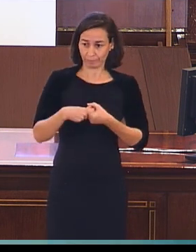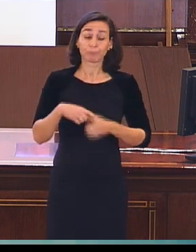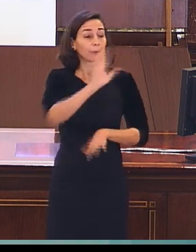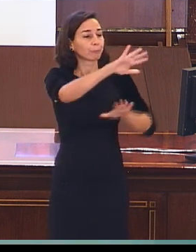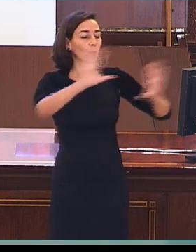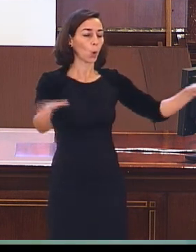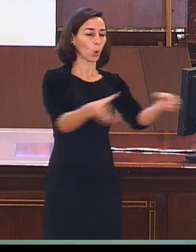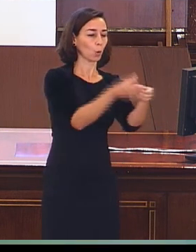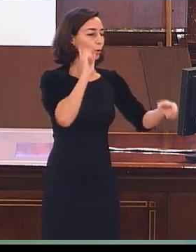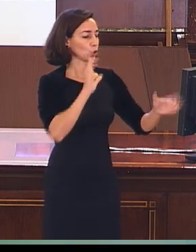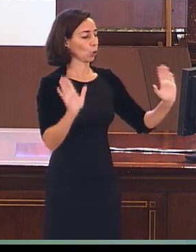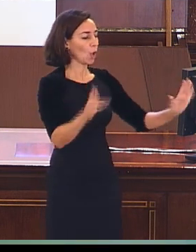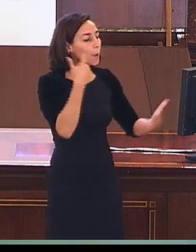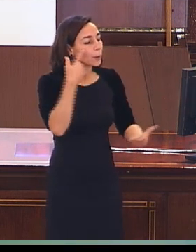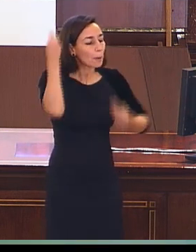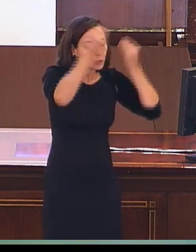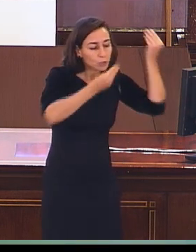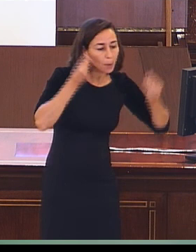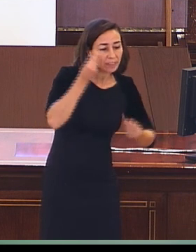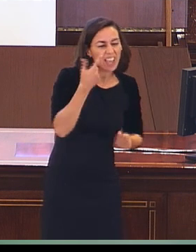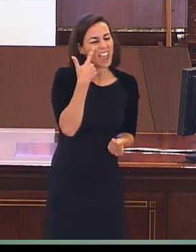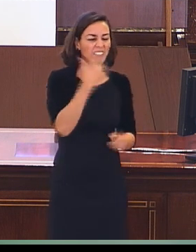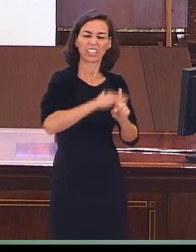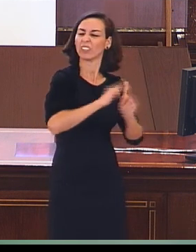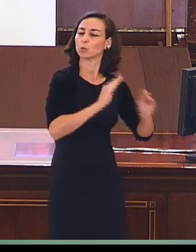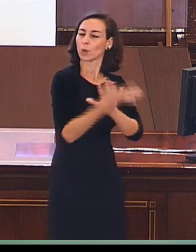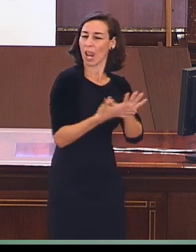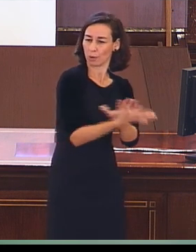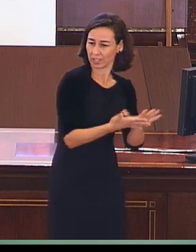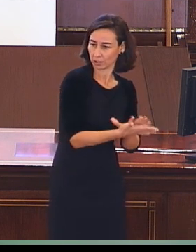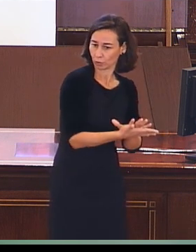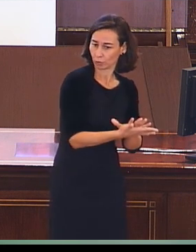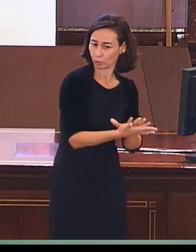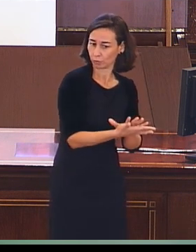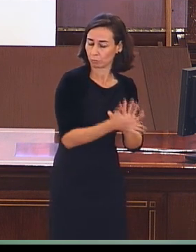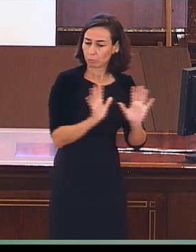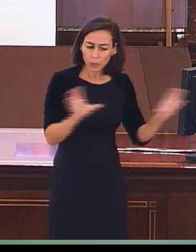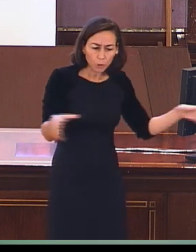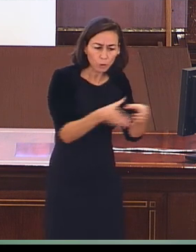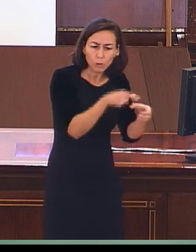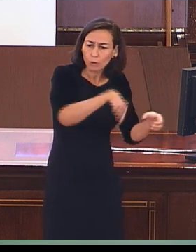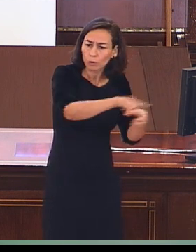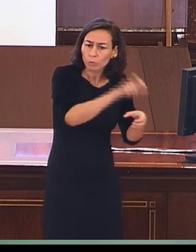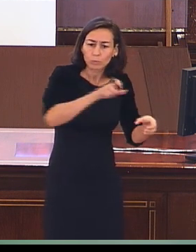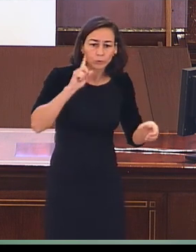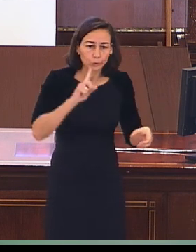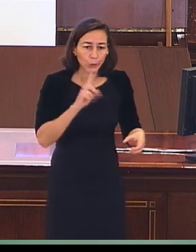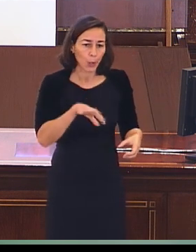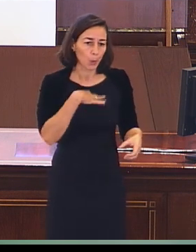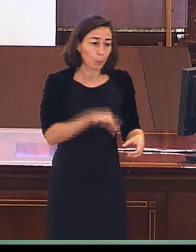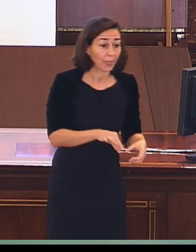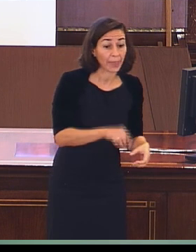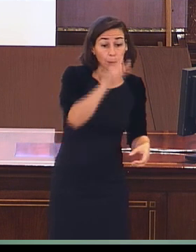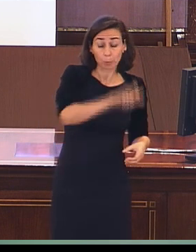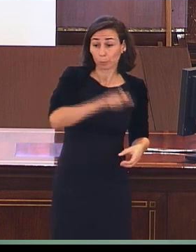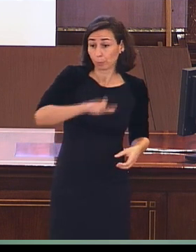sordos y vamos a estudiar, pues, no sé qué aspecto de la lengua de signos. Pero, claro, en ese grupo de personas sordas, pues, tenemos gente que ha aprendido la